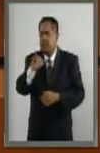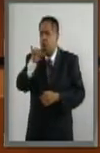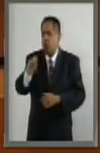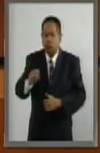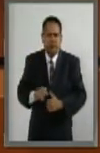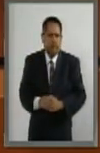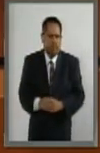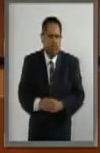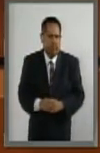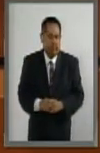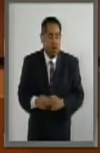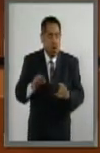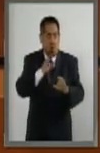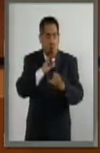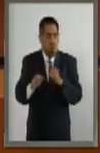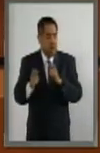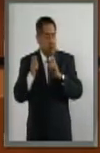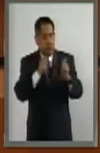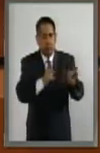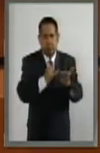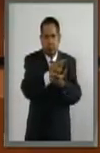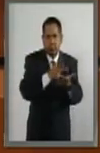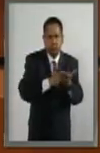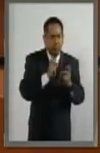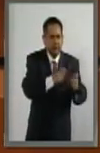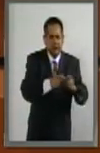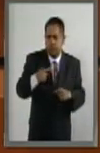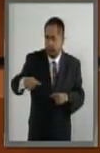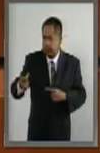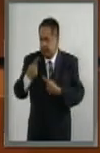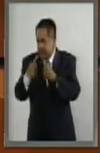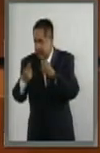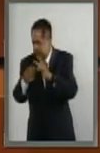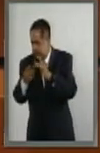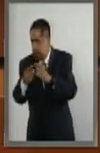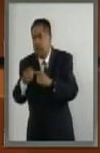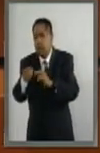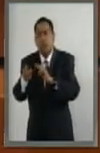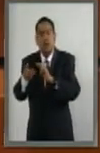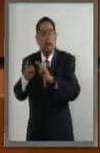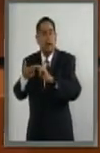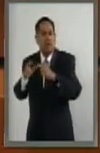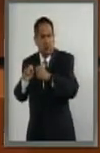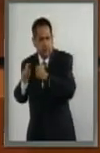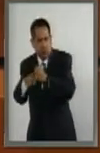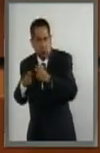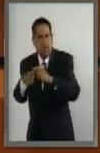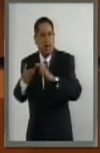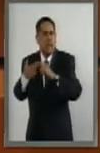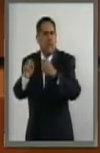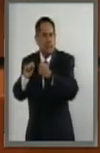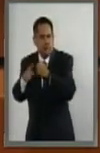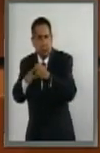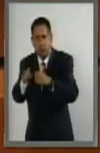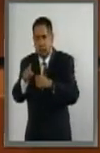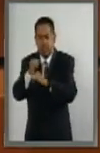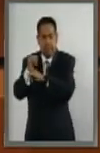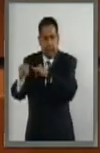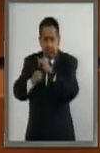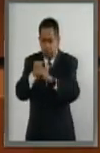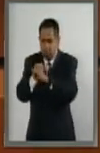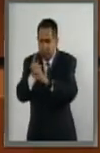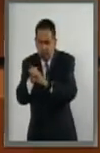El último nombramiento será el que evaluamos las Comisiones Unidas de Relaciones Exteriores y de Relaciones Exteriores Organismos